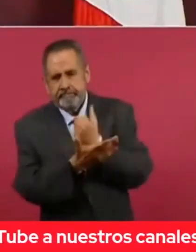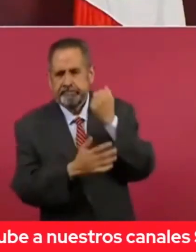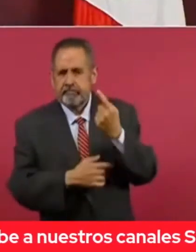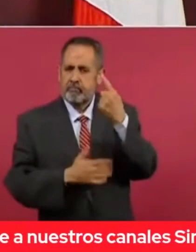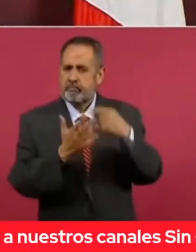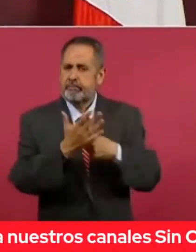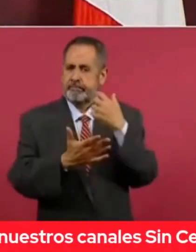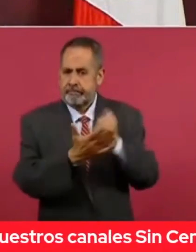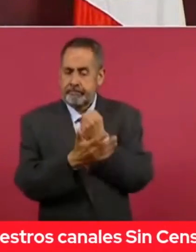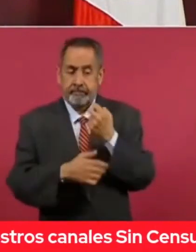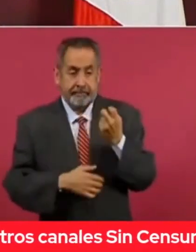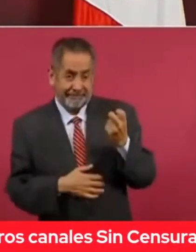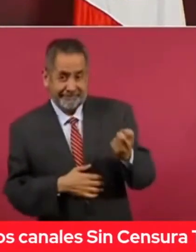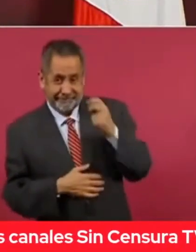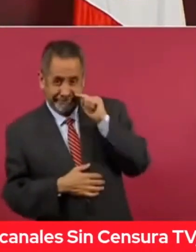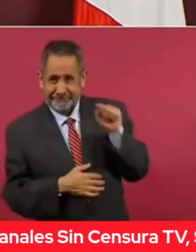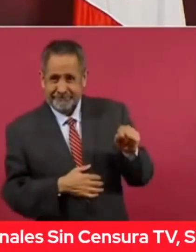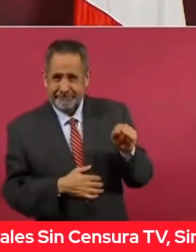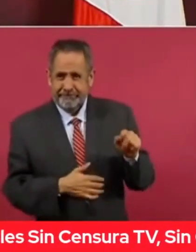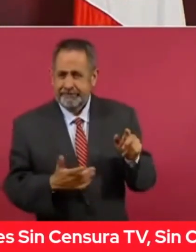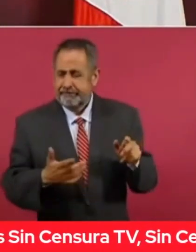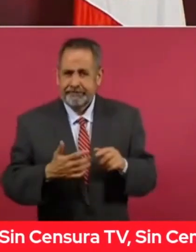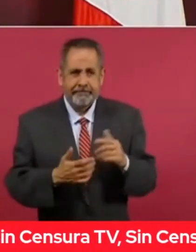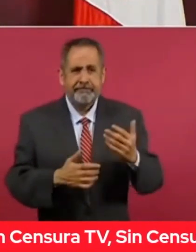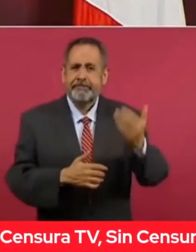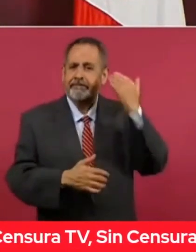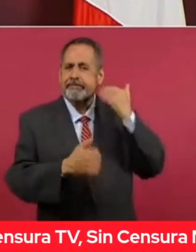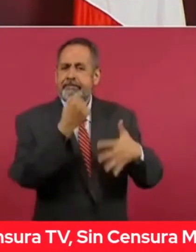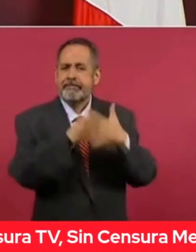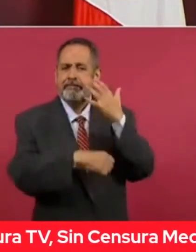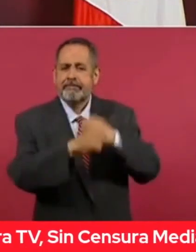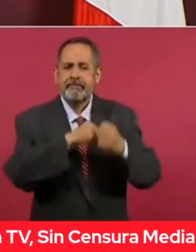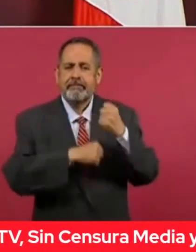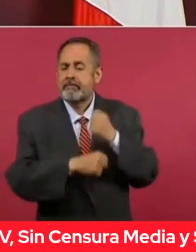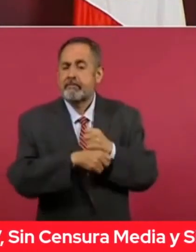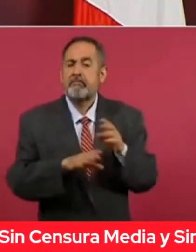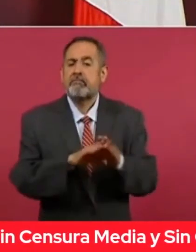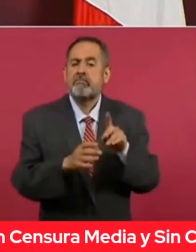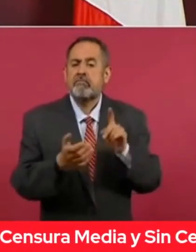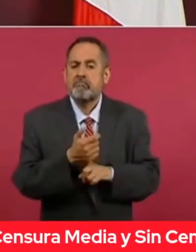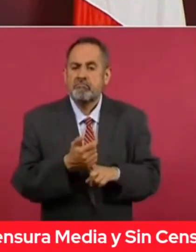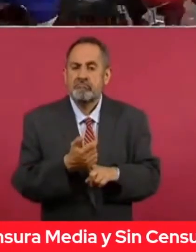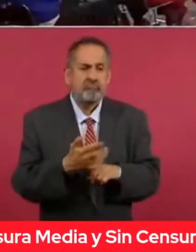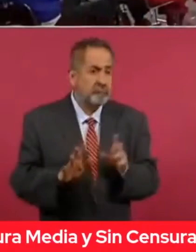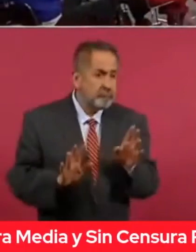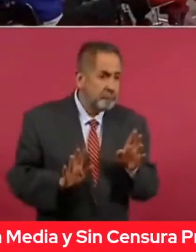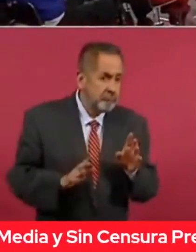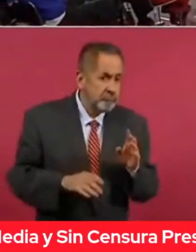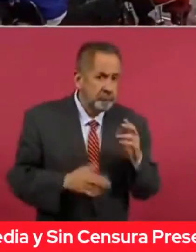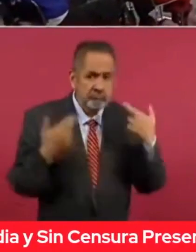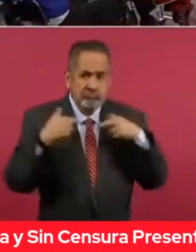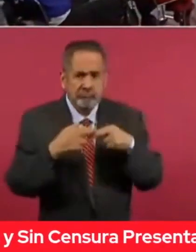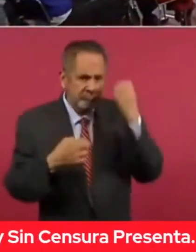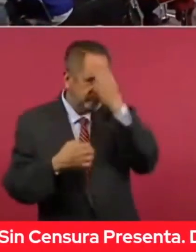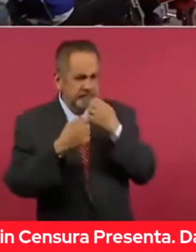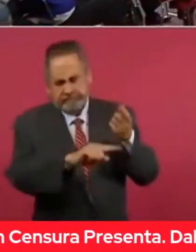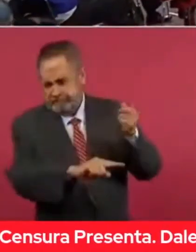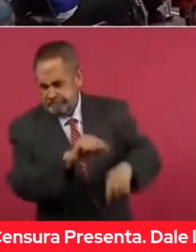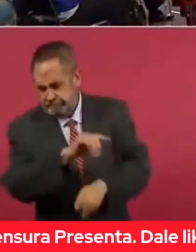¿no? este caso hace 15 años hubiera resultado en que se suspendieran las evaluaciones de los maestros.